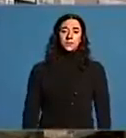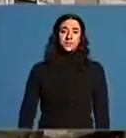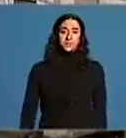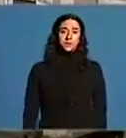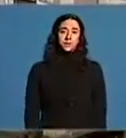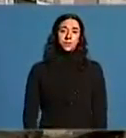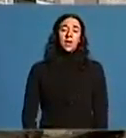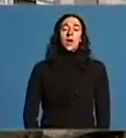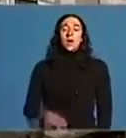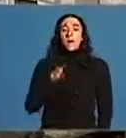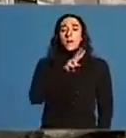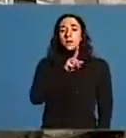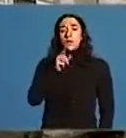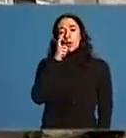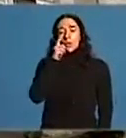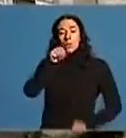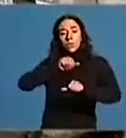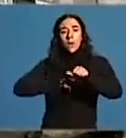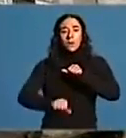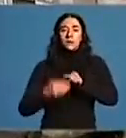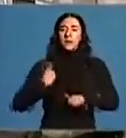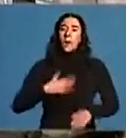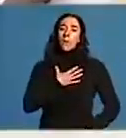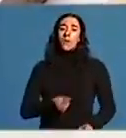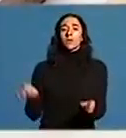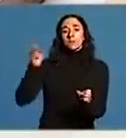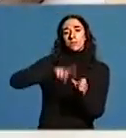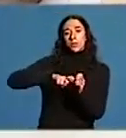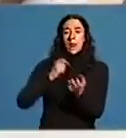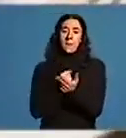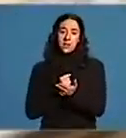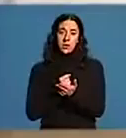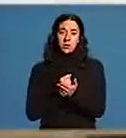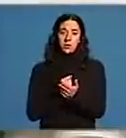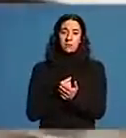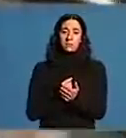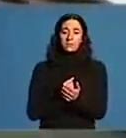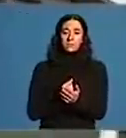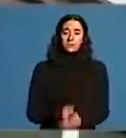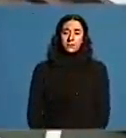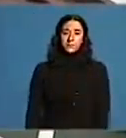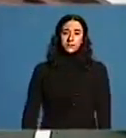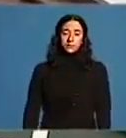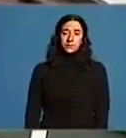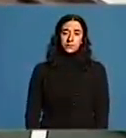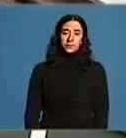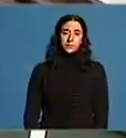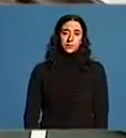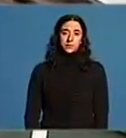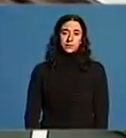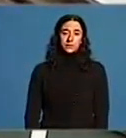A partir do 21 de xuño xa se poderá realizar a matrícula para o ano que ven que corresponde ao curso académico 2010-2011.